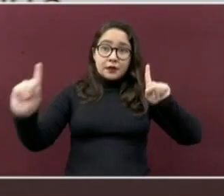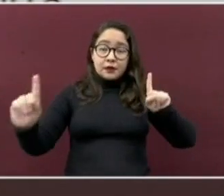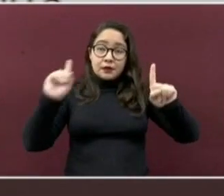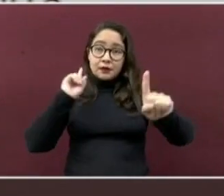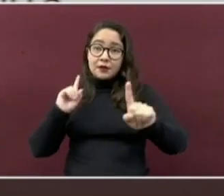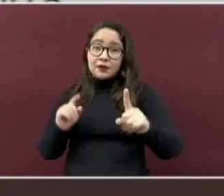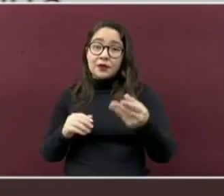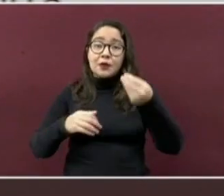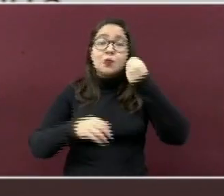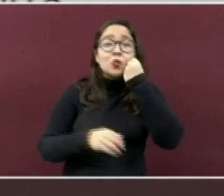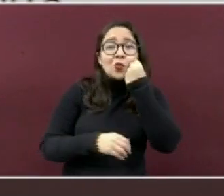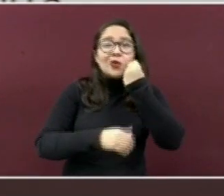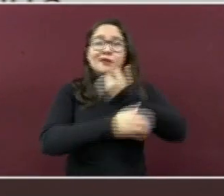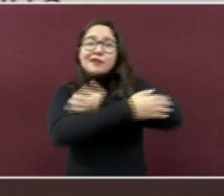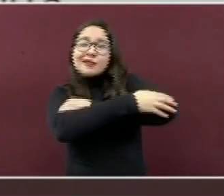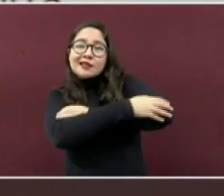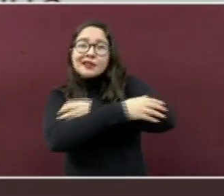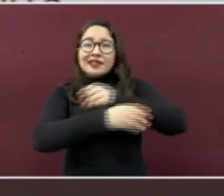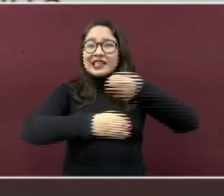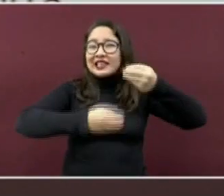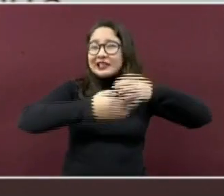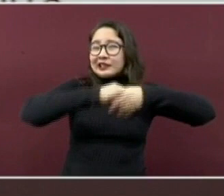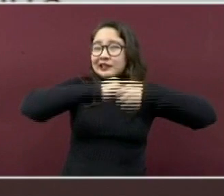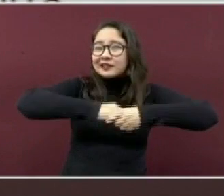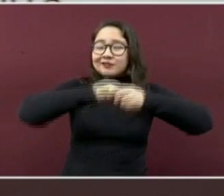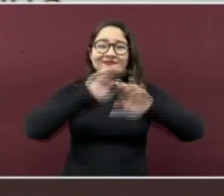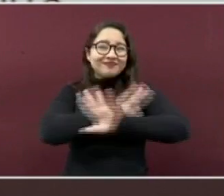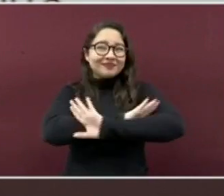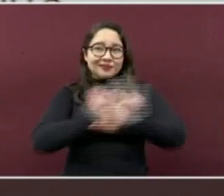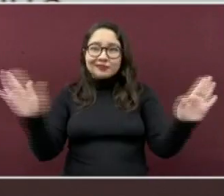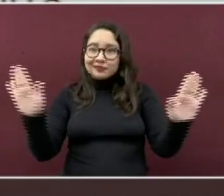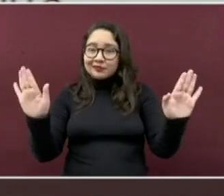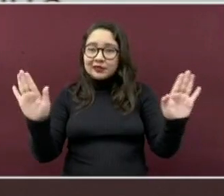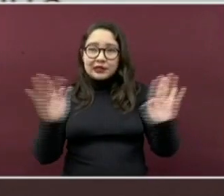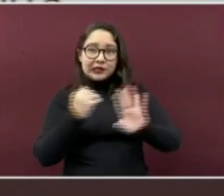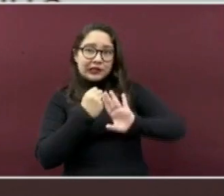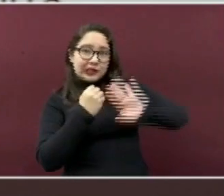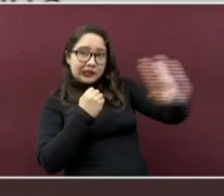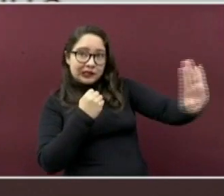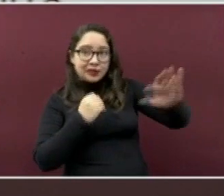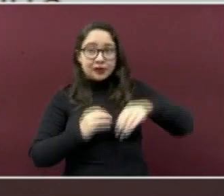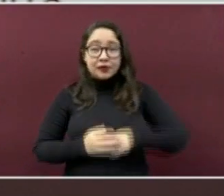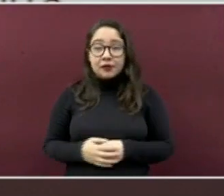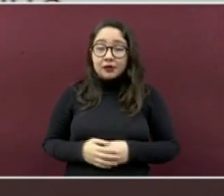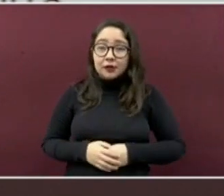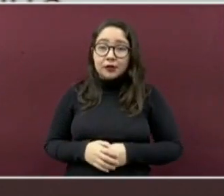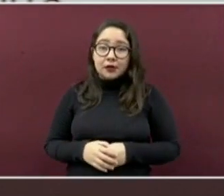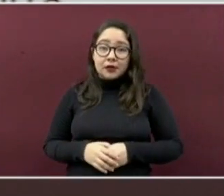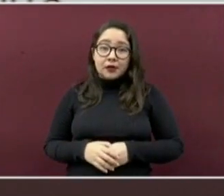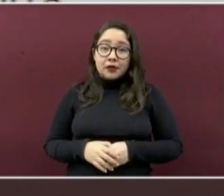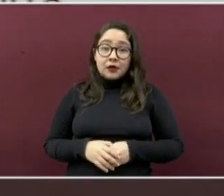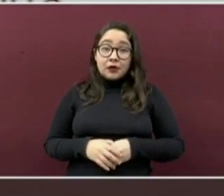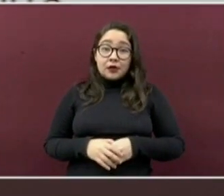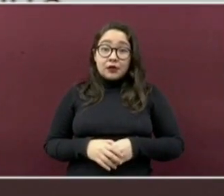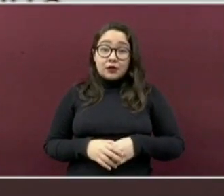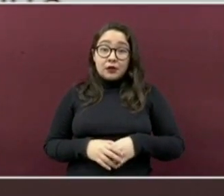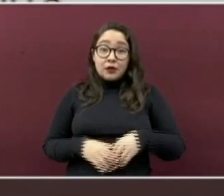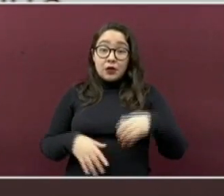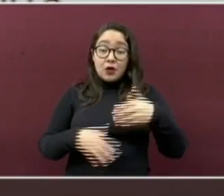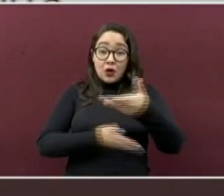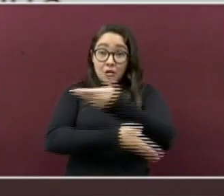evitar saludar de beso, mano o abrazo. Por ningún motivo debe compartir